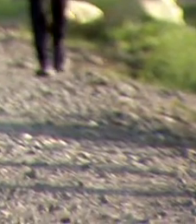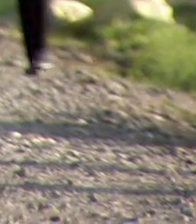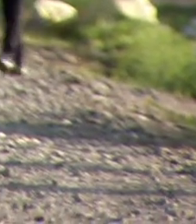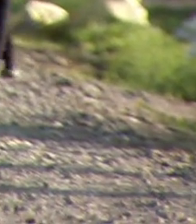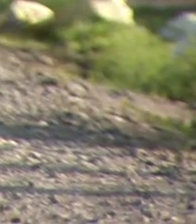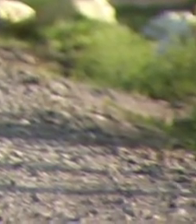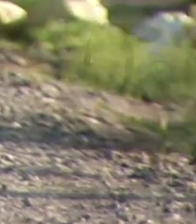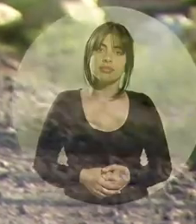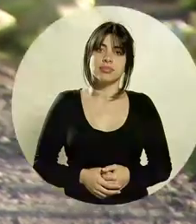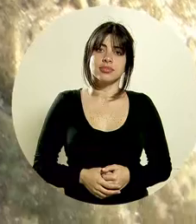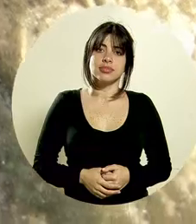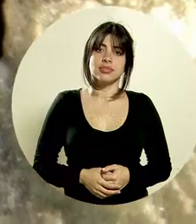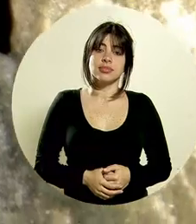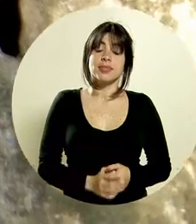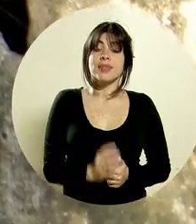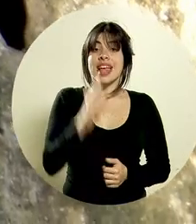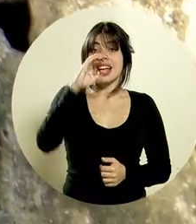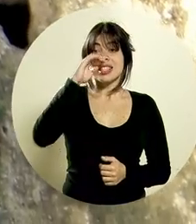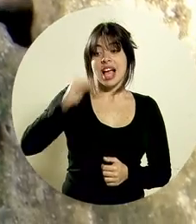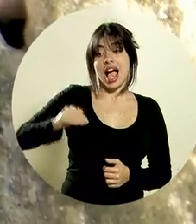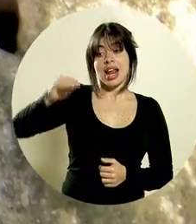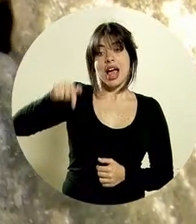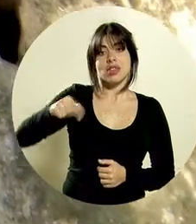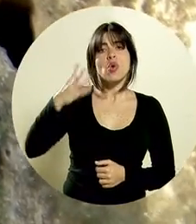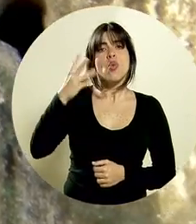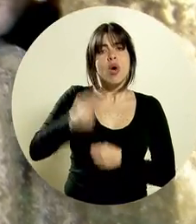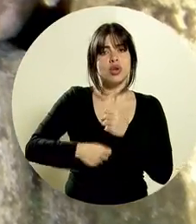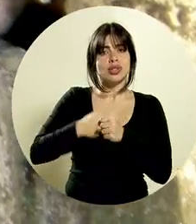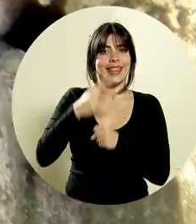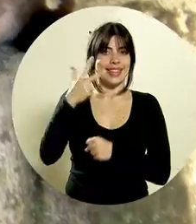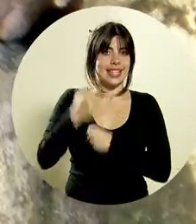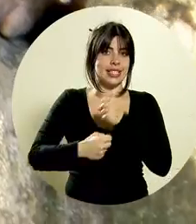La Iglesia de